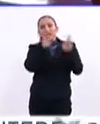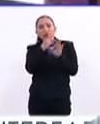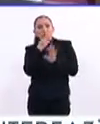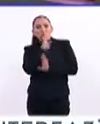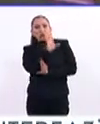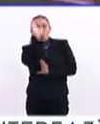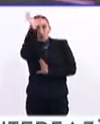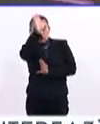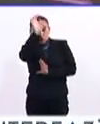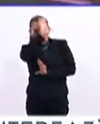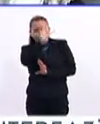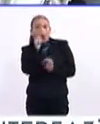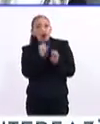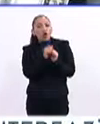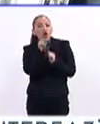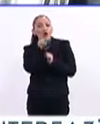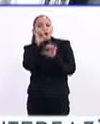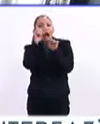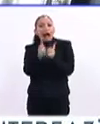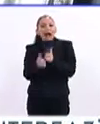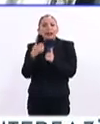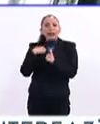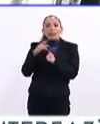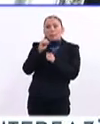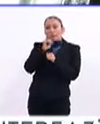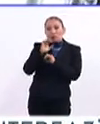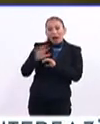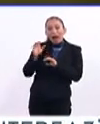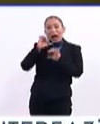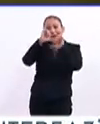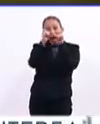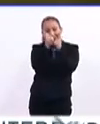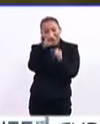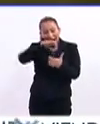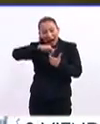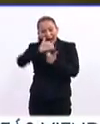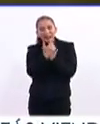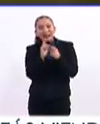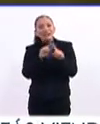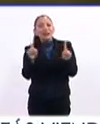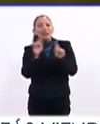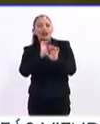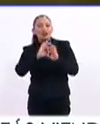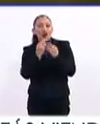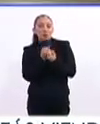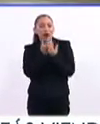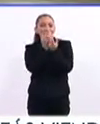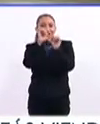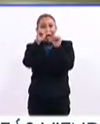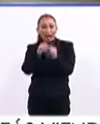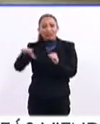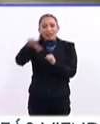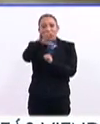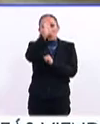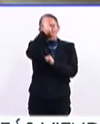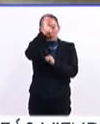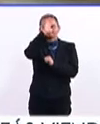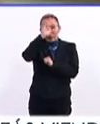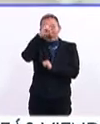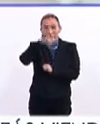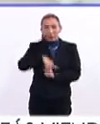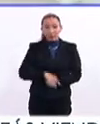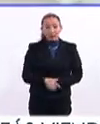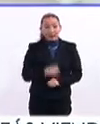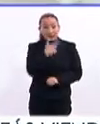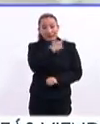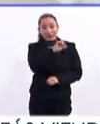patrimonio cultural a través del arte popular, las artesanías y las diferentes manifestaciones artísticas de la cultura mexicana.